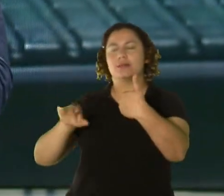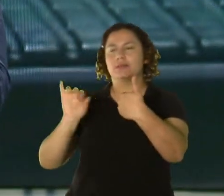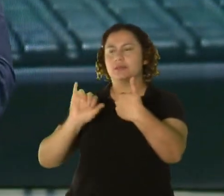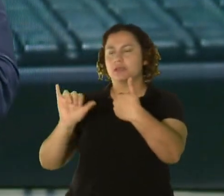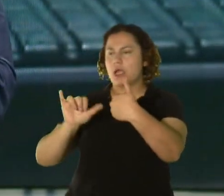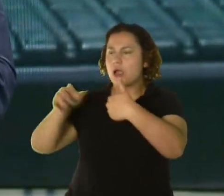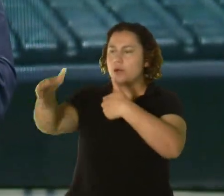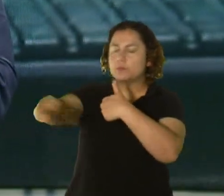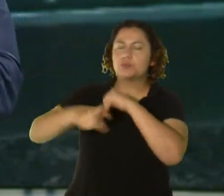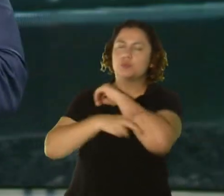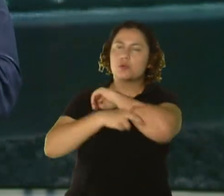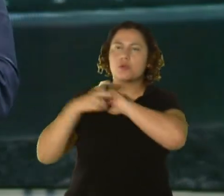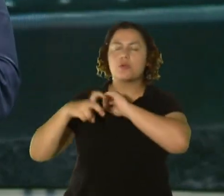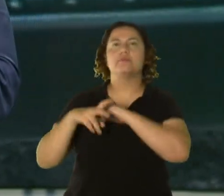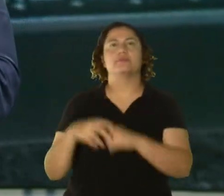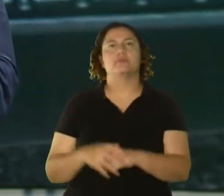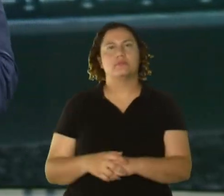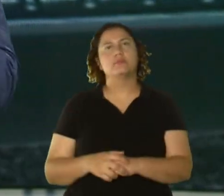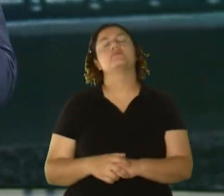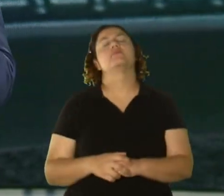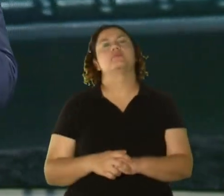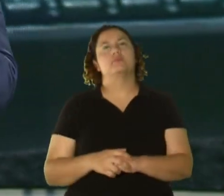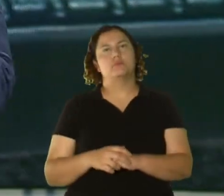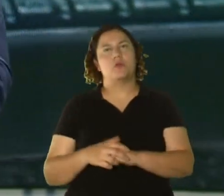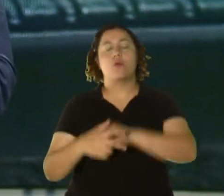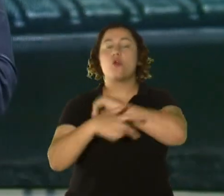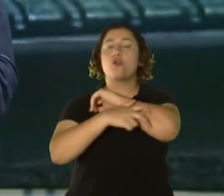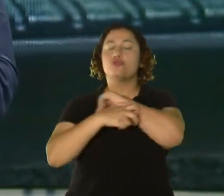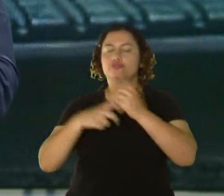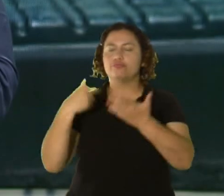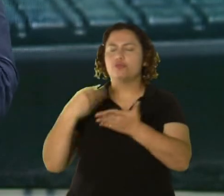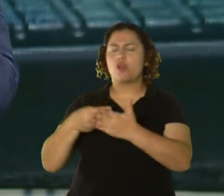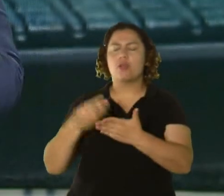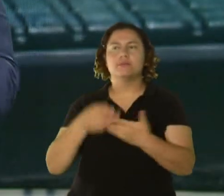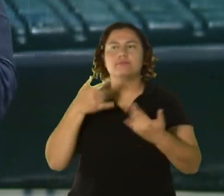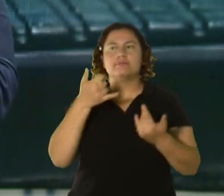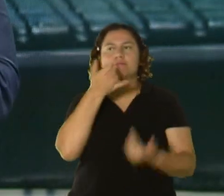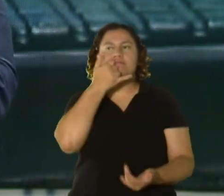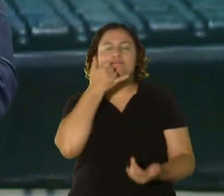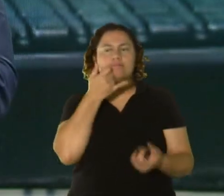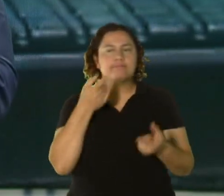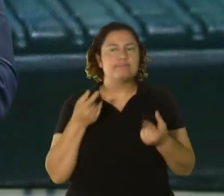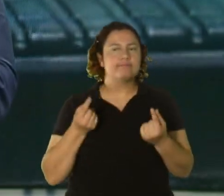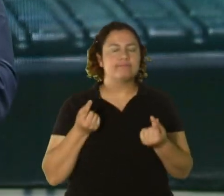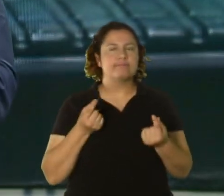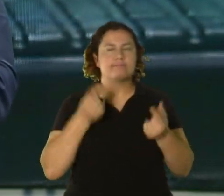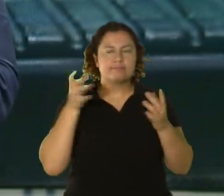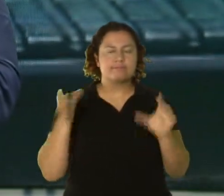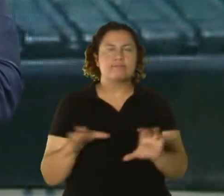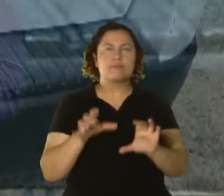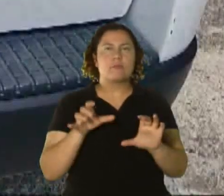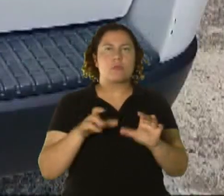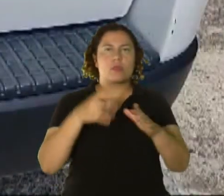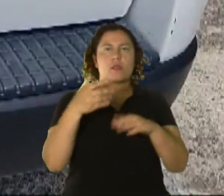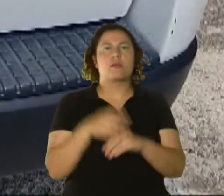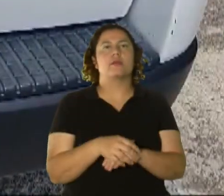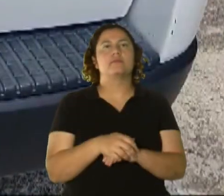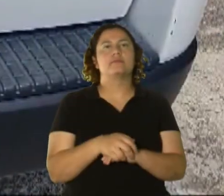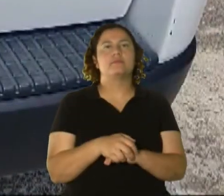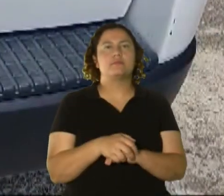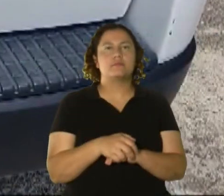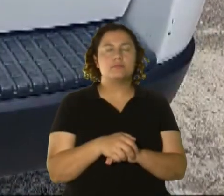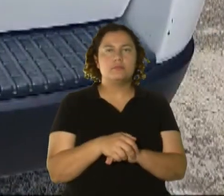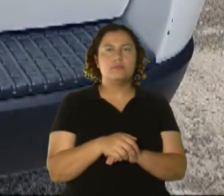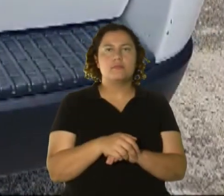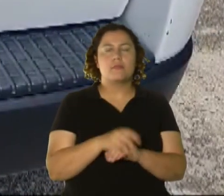y de esa manera le hurtan el dinero. ¿Qué es lo que hay con ese tipo de, ese aditamento que le han puesto las tablillas? Que